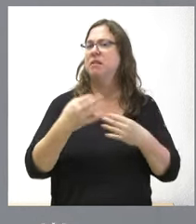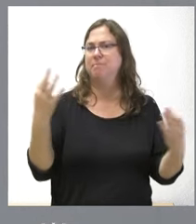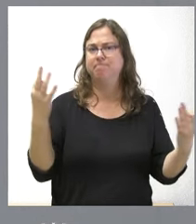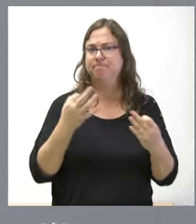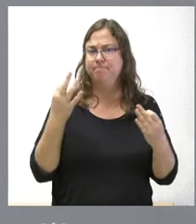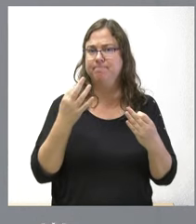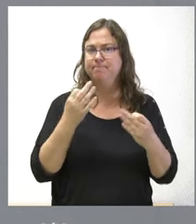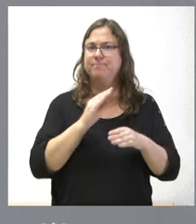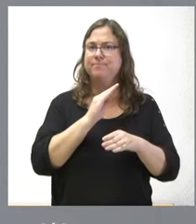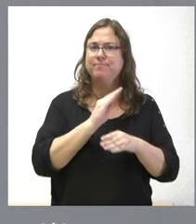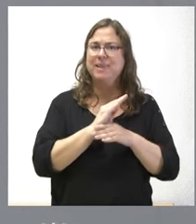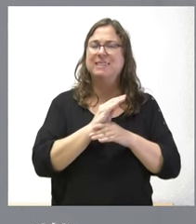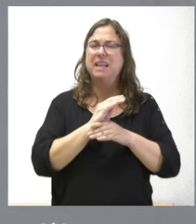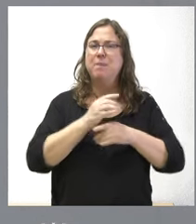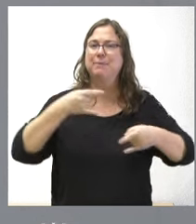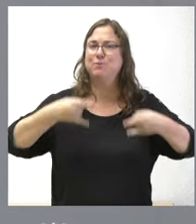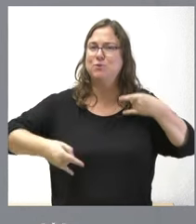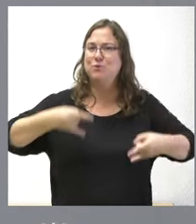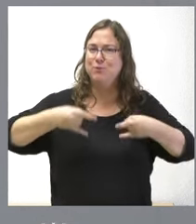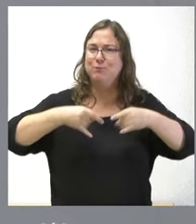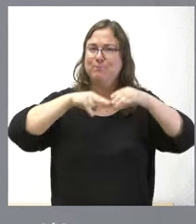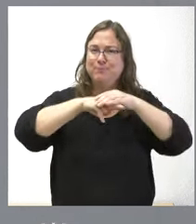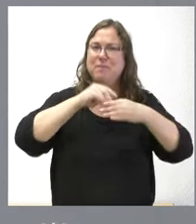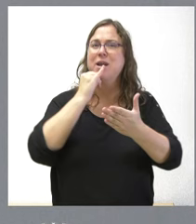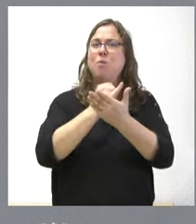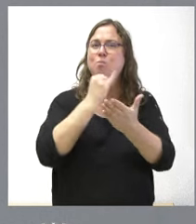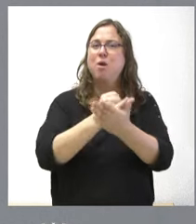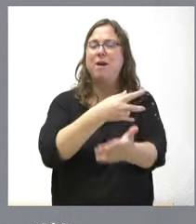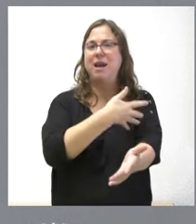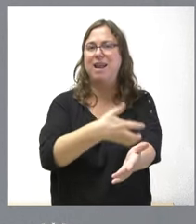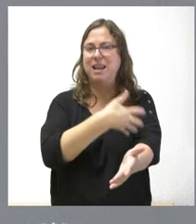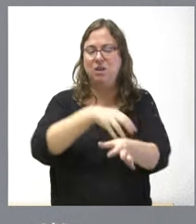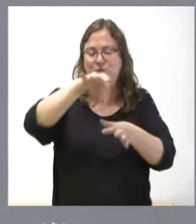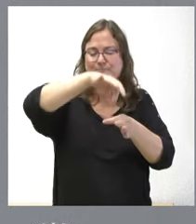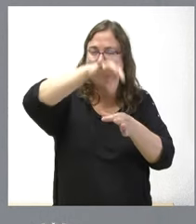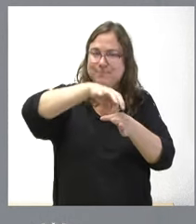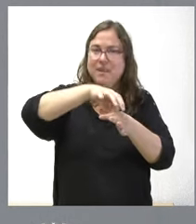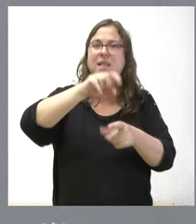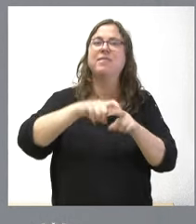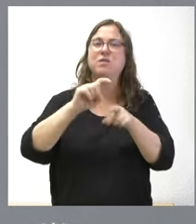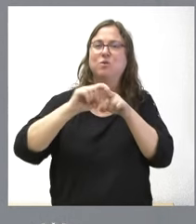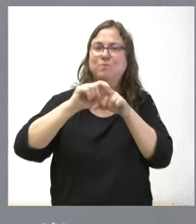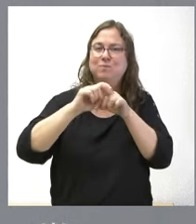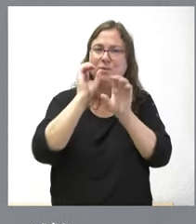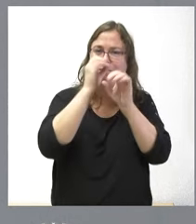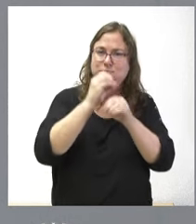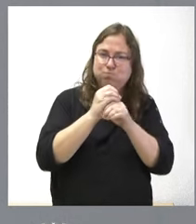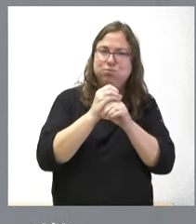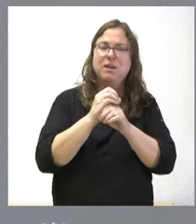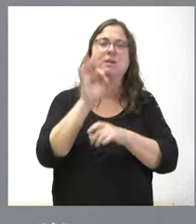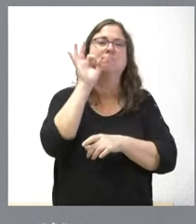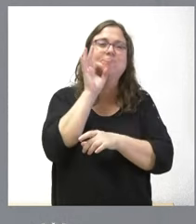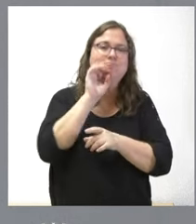Incluye suministros reactivos y material fungible para la realización de pulveres analíticas en laboratorios de serología y microbiología. Tienen ustedes toda la